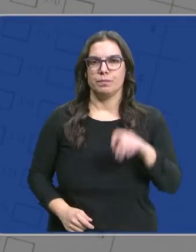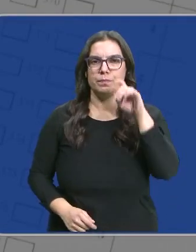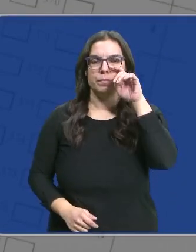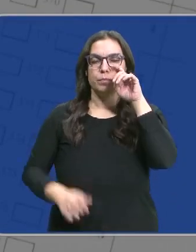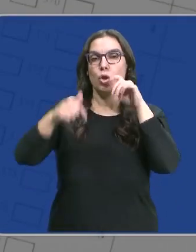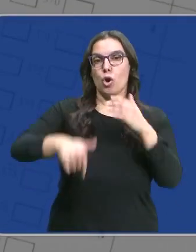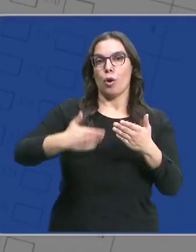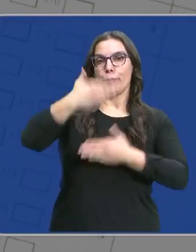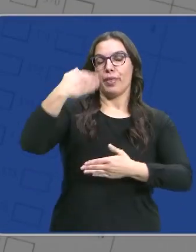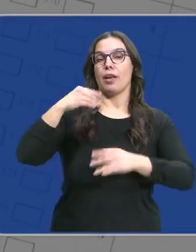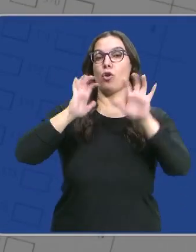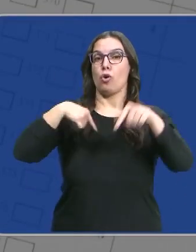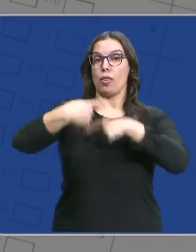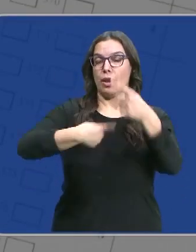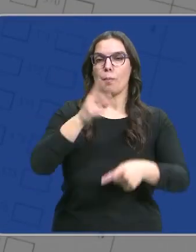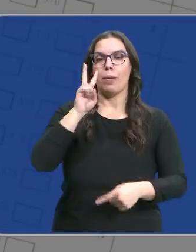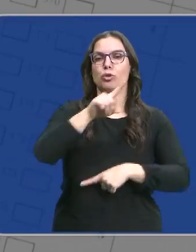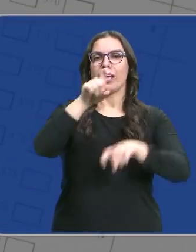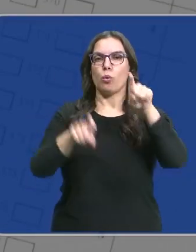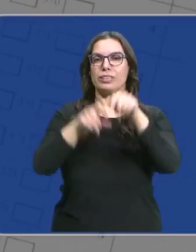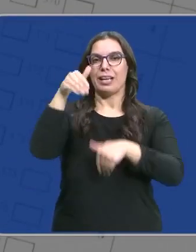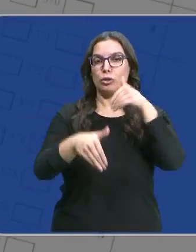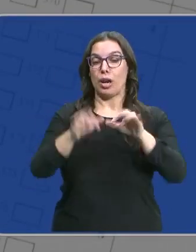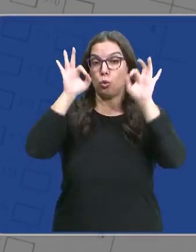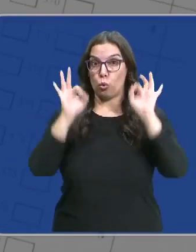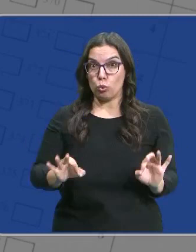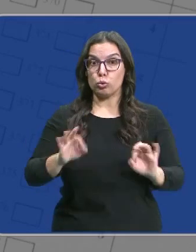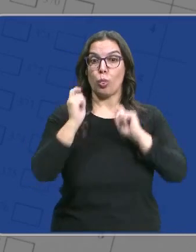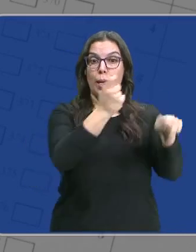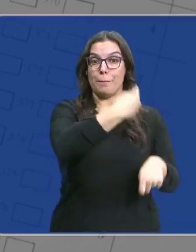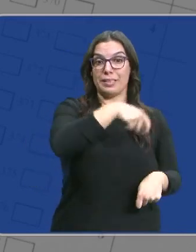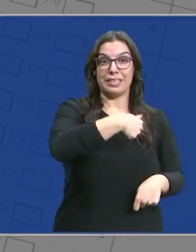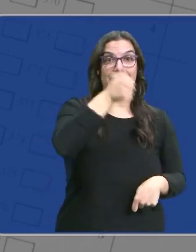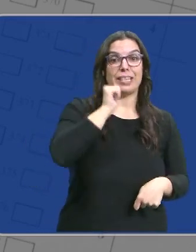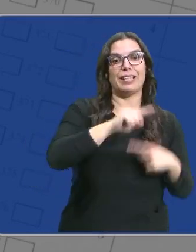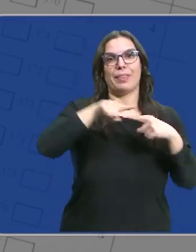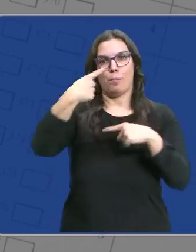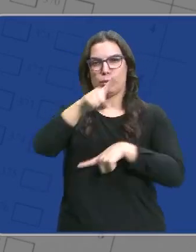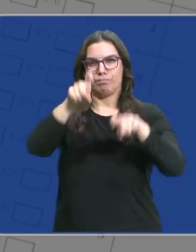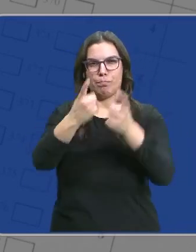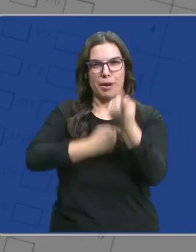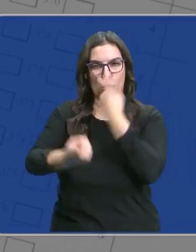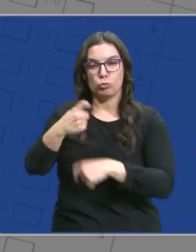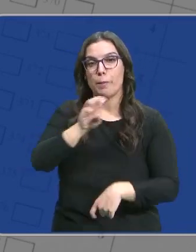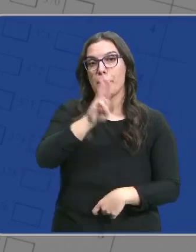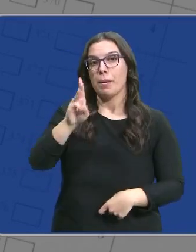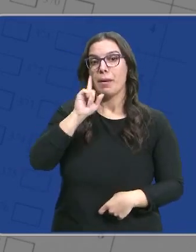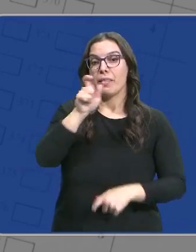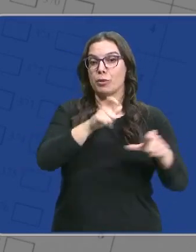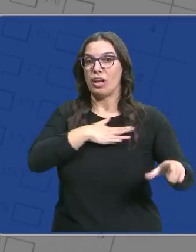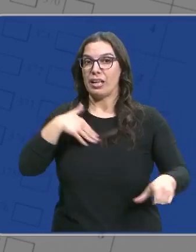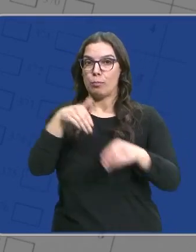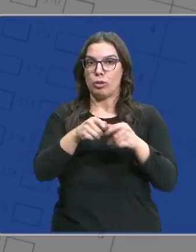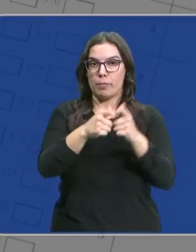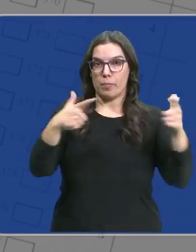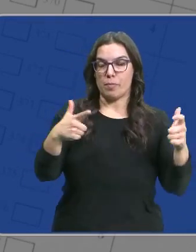Y hoy en el Diario de León leemos una encuesta electoral realizada justo tras la sesión de investidura de Pedro Sánchez. El Partido Popular sube en intención de votos